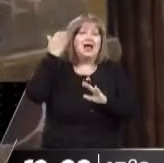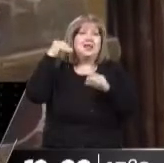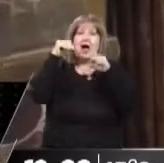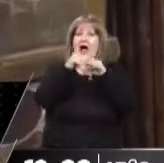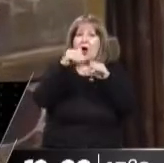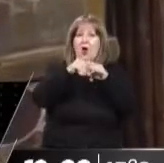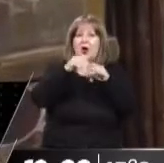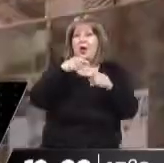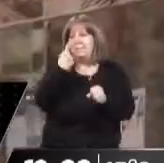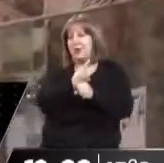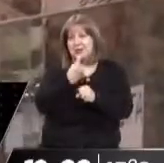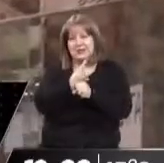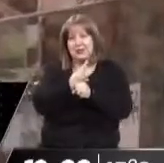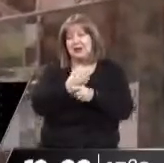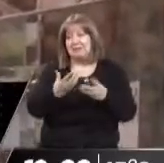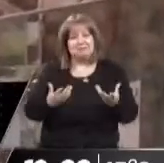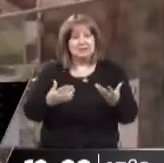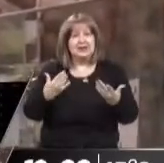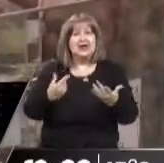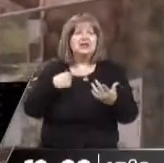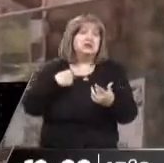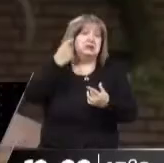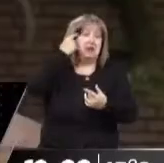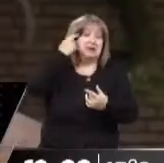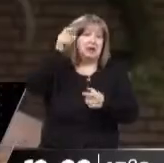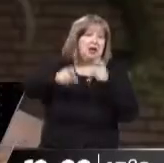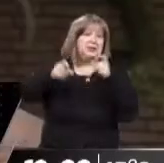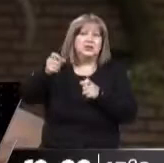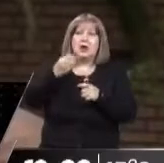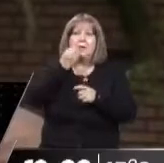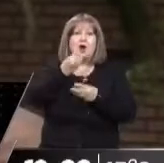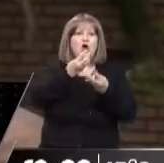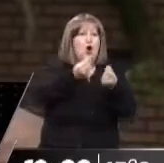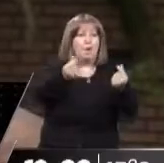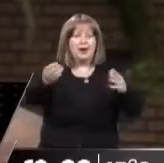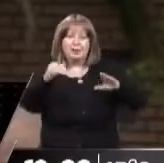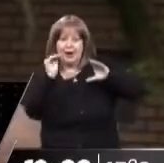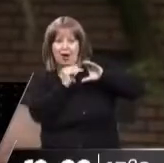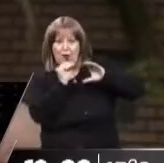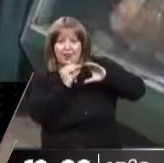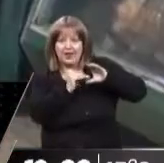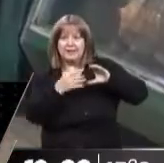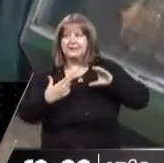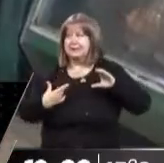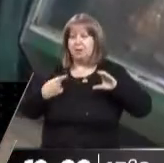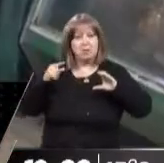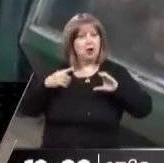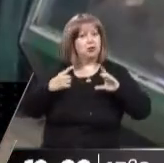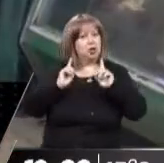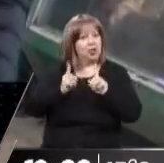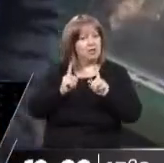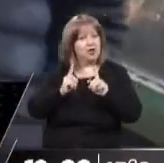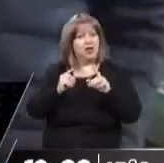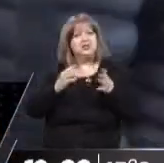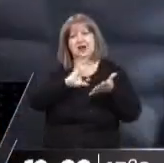guardas hoy, el mes que viene, vale mucho menos. Entonces lo que hizo la gente fue mucho consumo, pero hoy ya vemos que el consumo ha decaído mucho. Los consumidores, por su